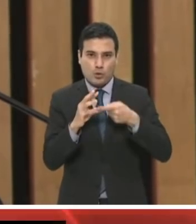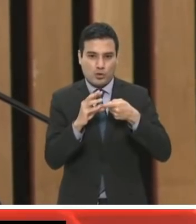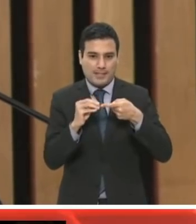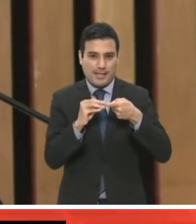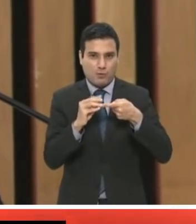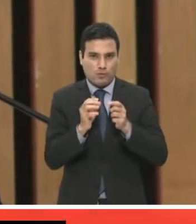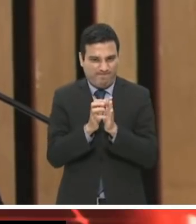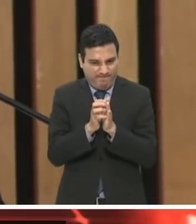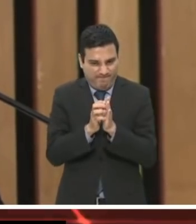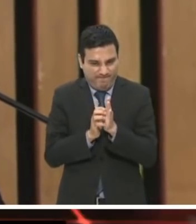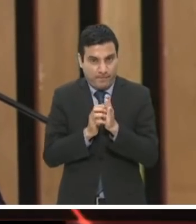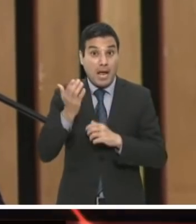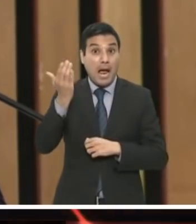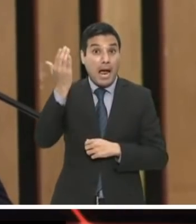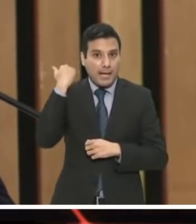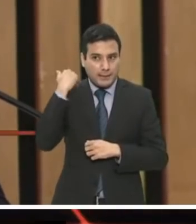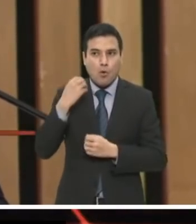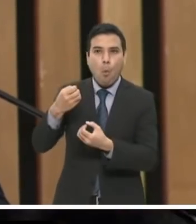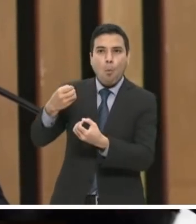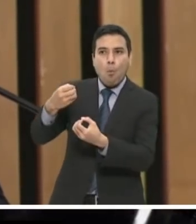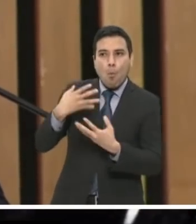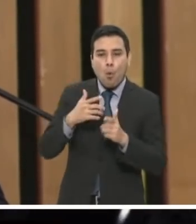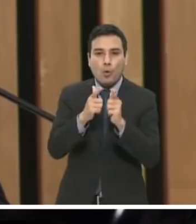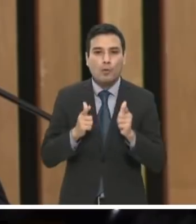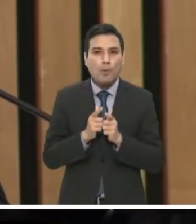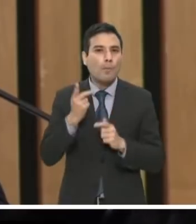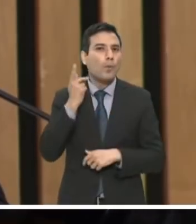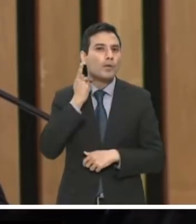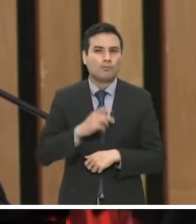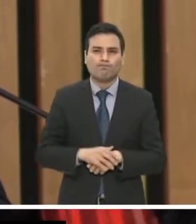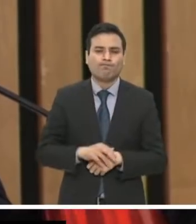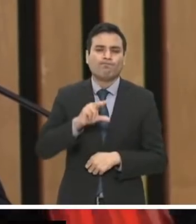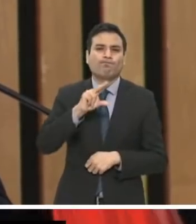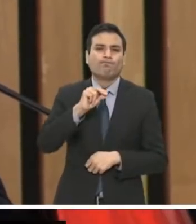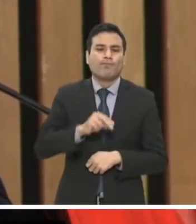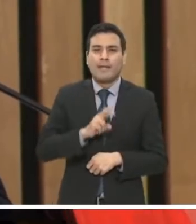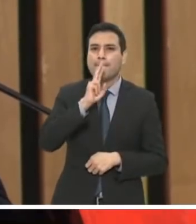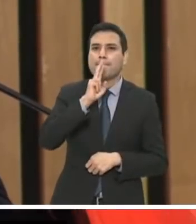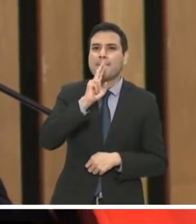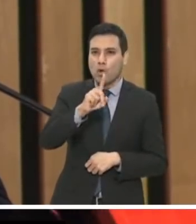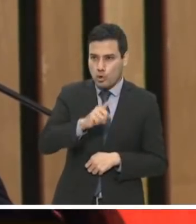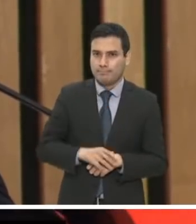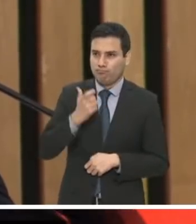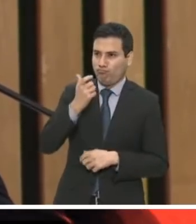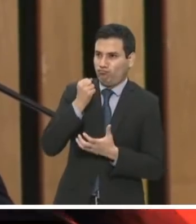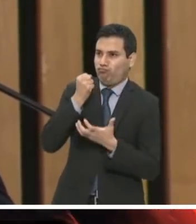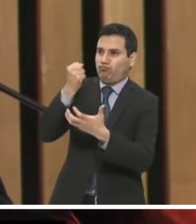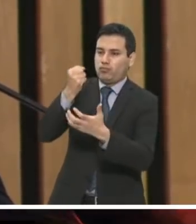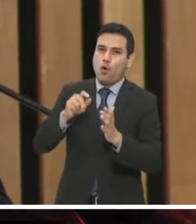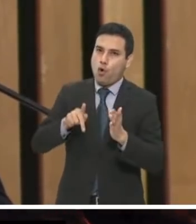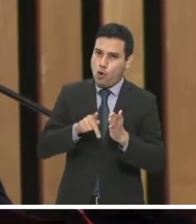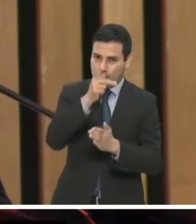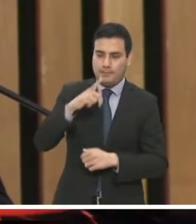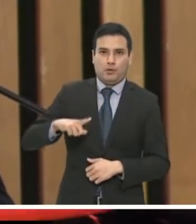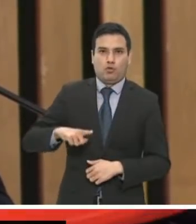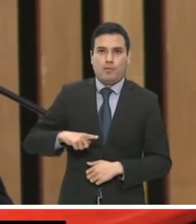prerrogativas, ¿qué pondrá a disposición de este instituto para que sean reintegrados a la federación y puedan ser